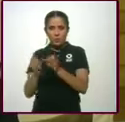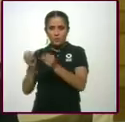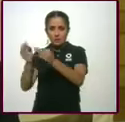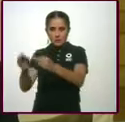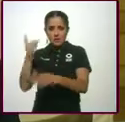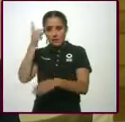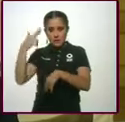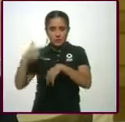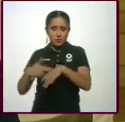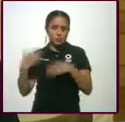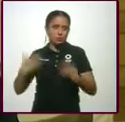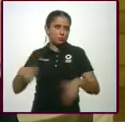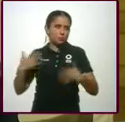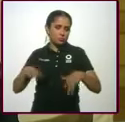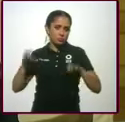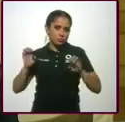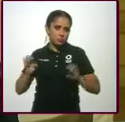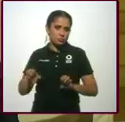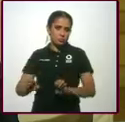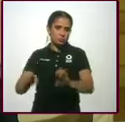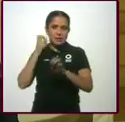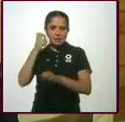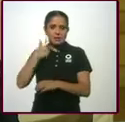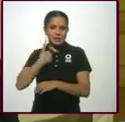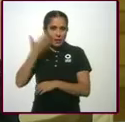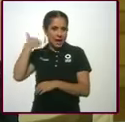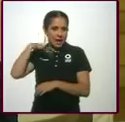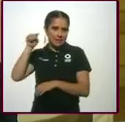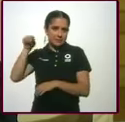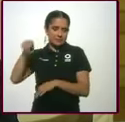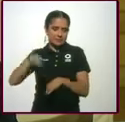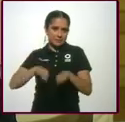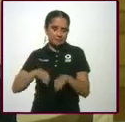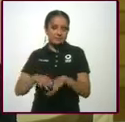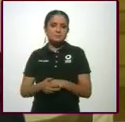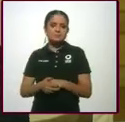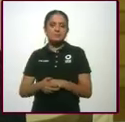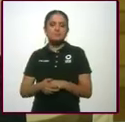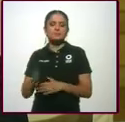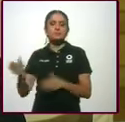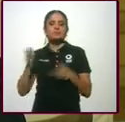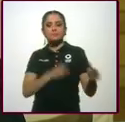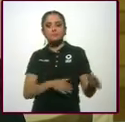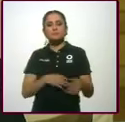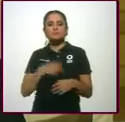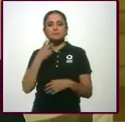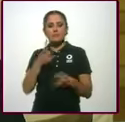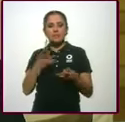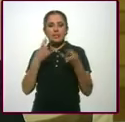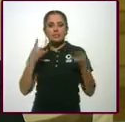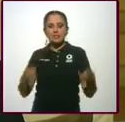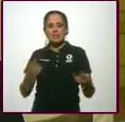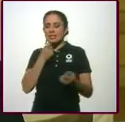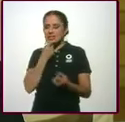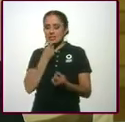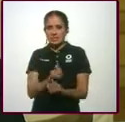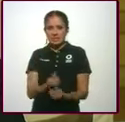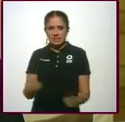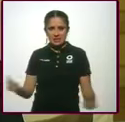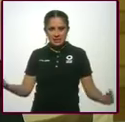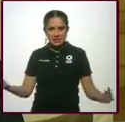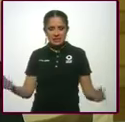director, Sí, por eso. Ahí estuve yo. Sí, sí, sí. Ahí estuve yo el director. Oye, a ver, esta historia con los niños es además